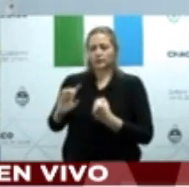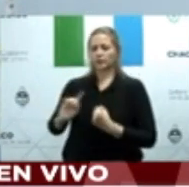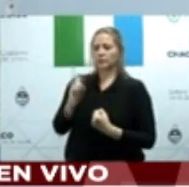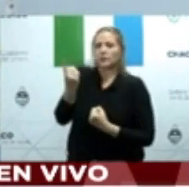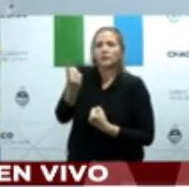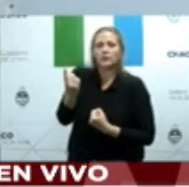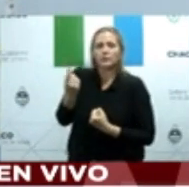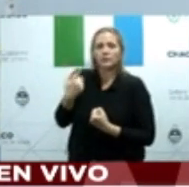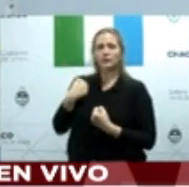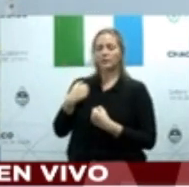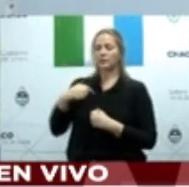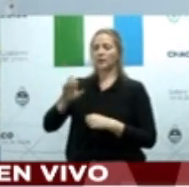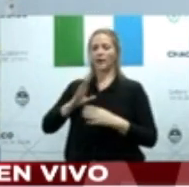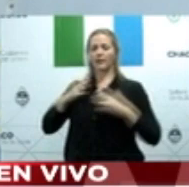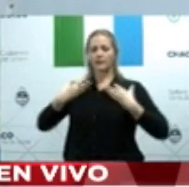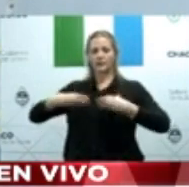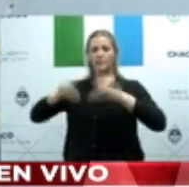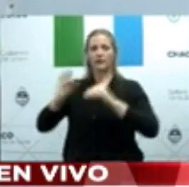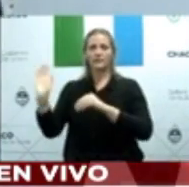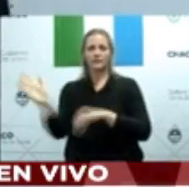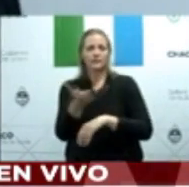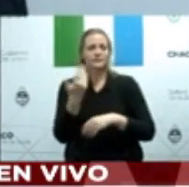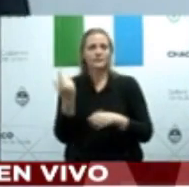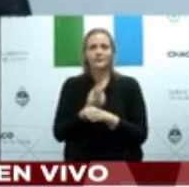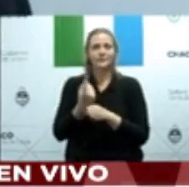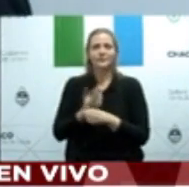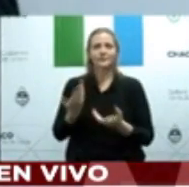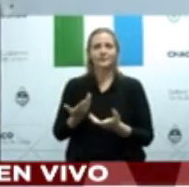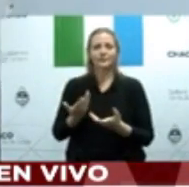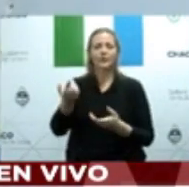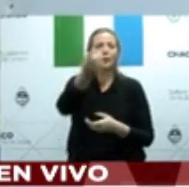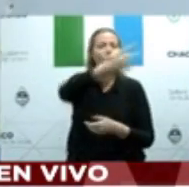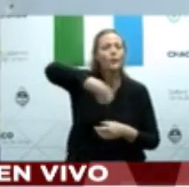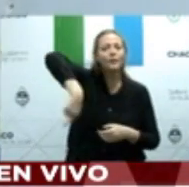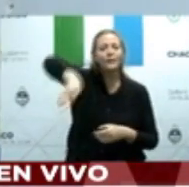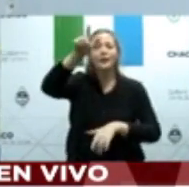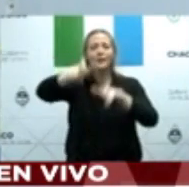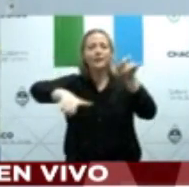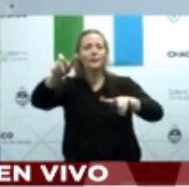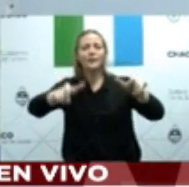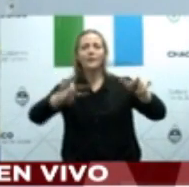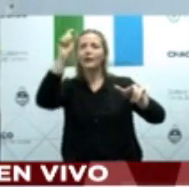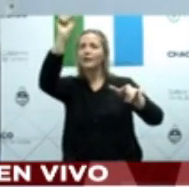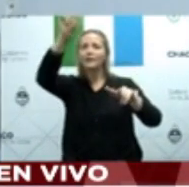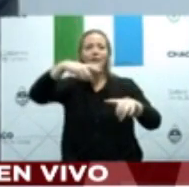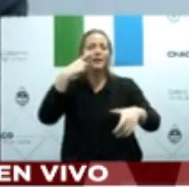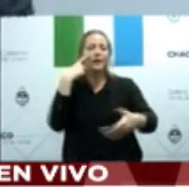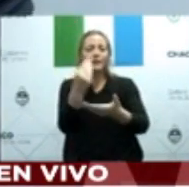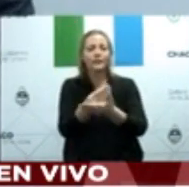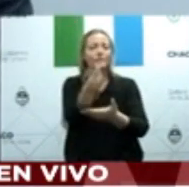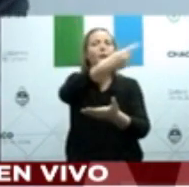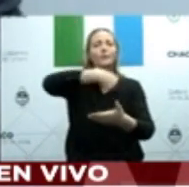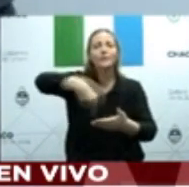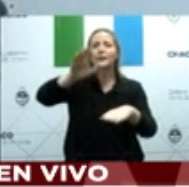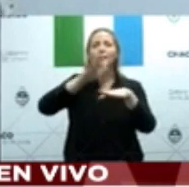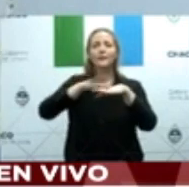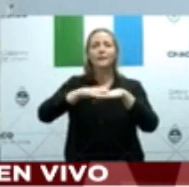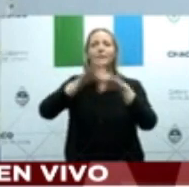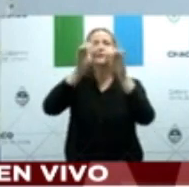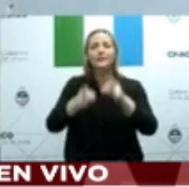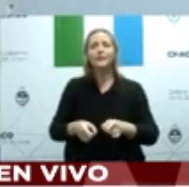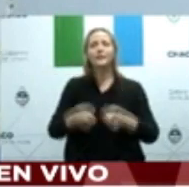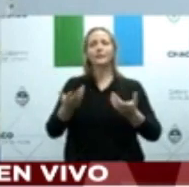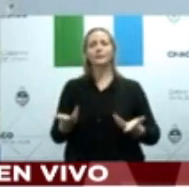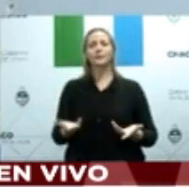entonces los resultados tardan en llegar. Entonces, lo que quiero transmitir con esto es, ¿actuó la policía? Sí, 15.000